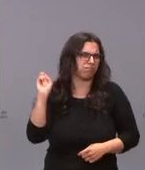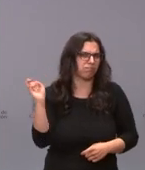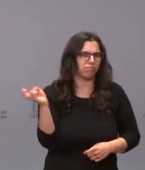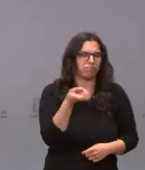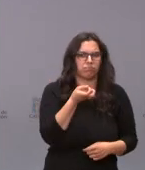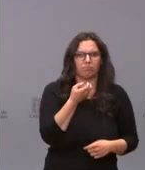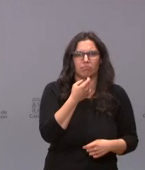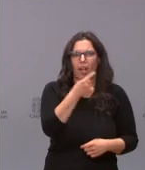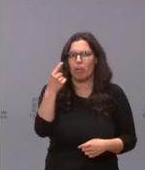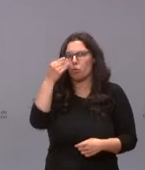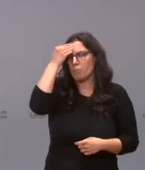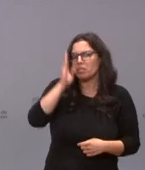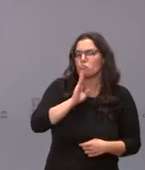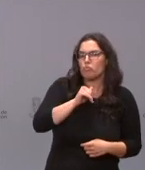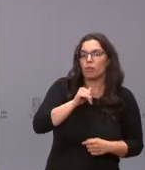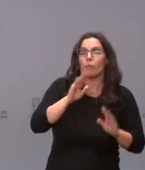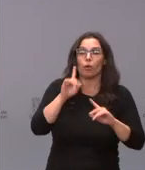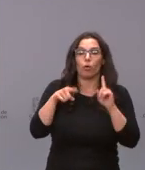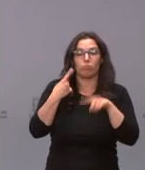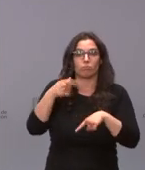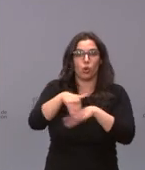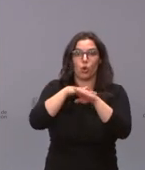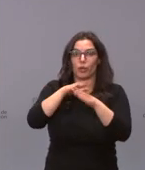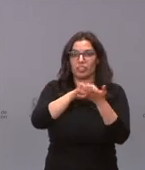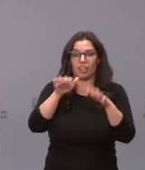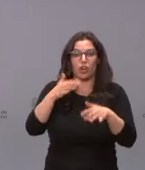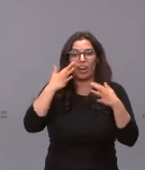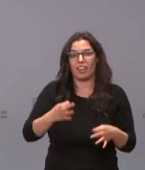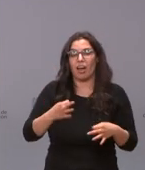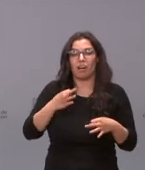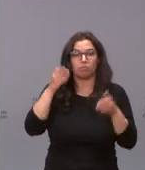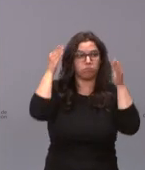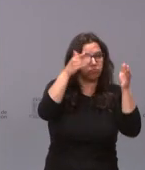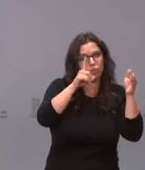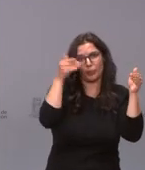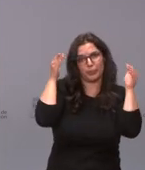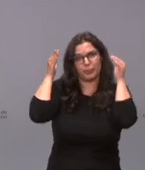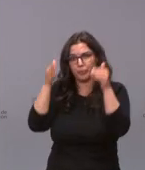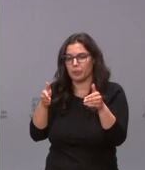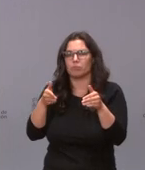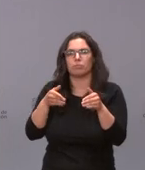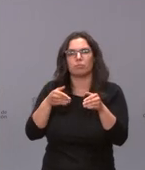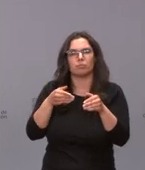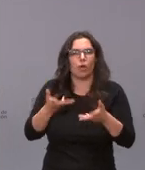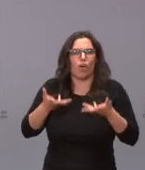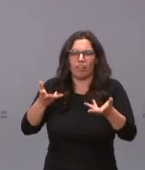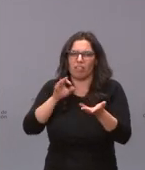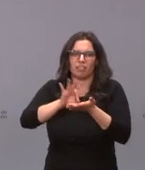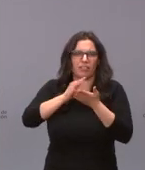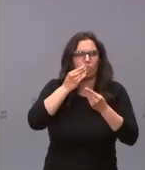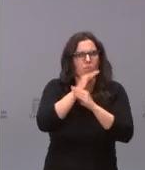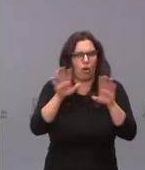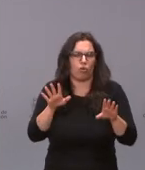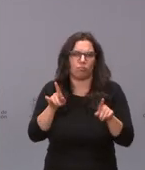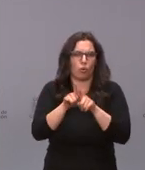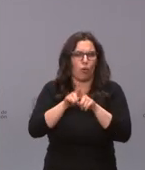entiendan que sean oportunos pero el gobierno de Castilla y León está centrado en el pragmatismo político que significa prestarle los mejores servicios